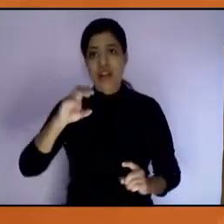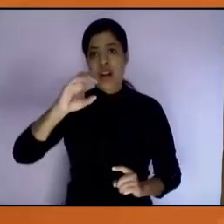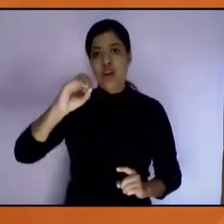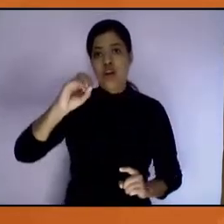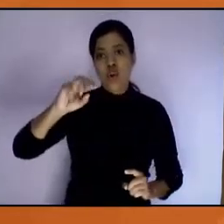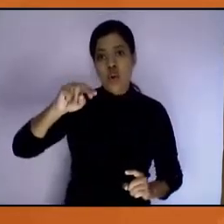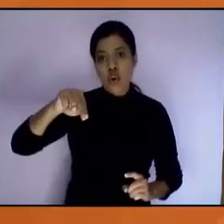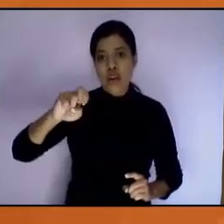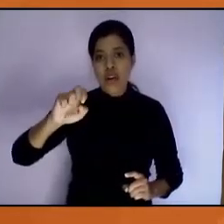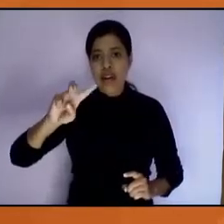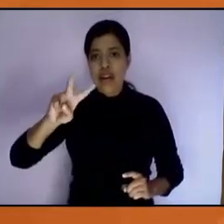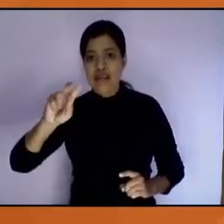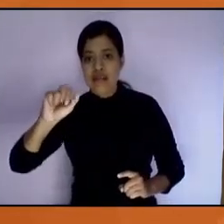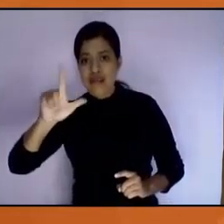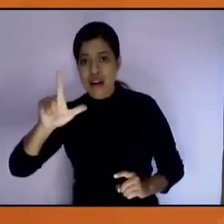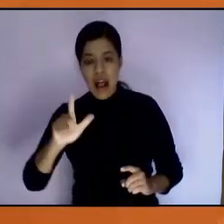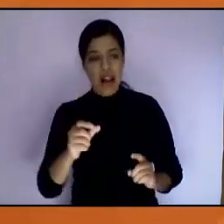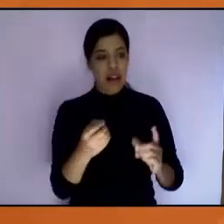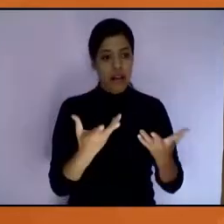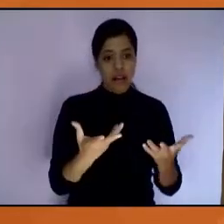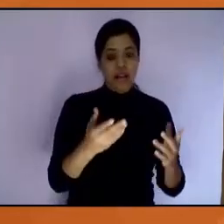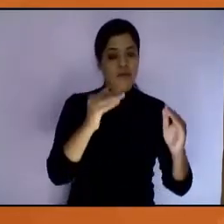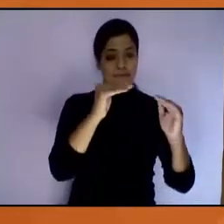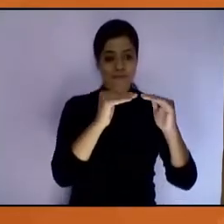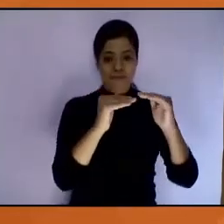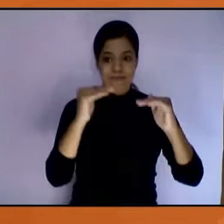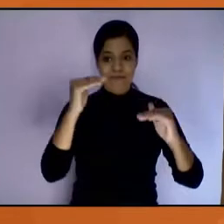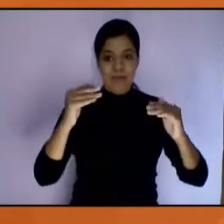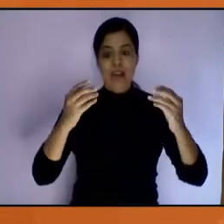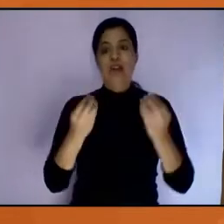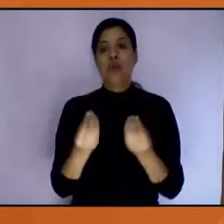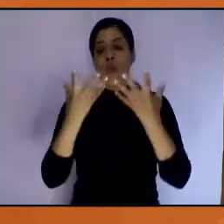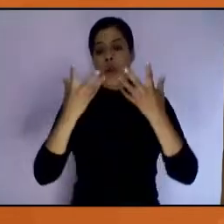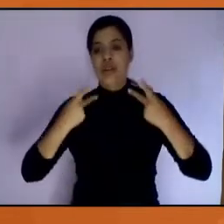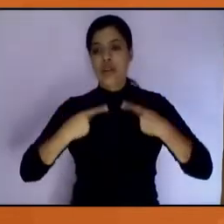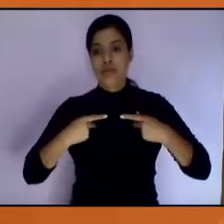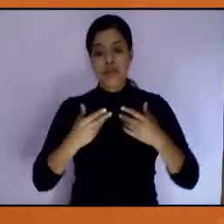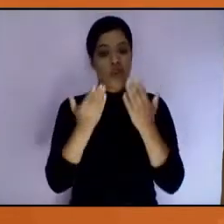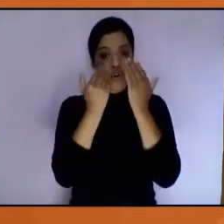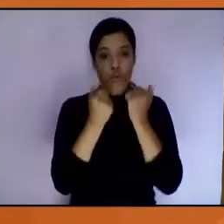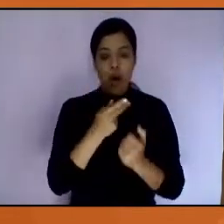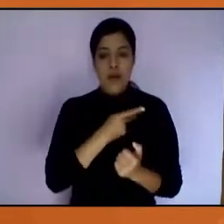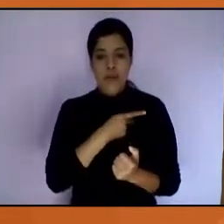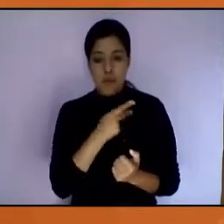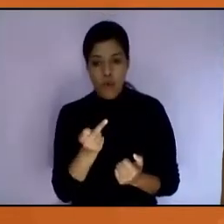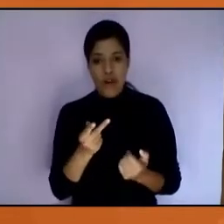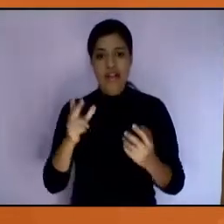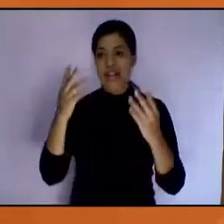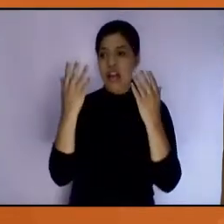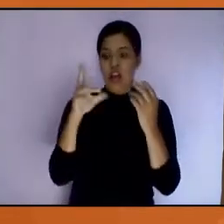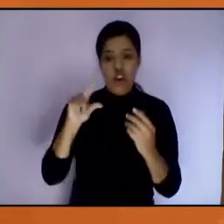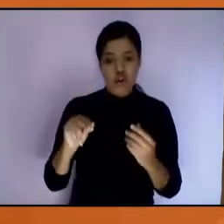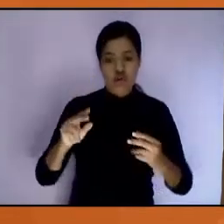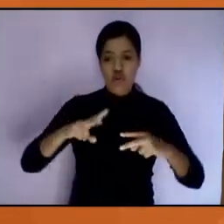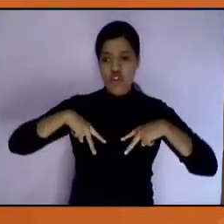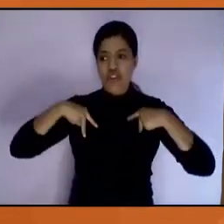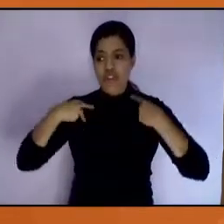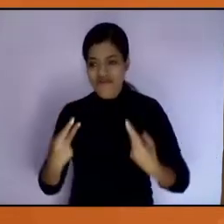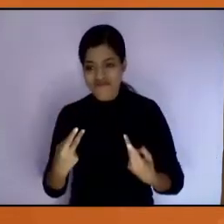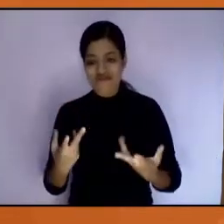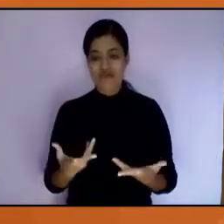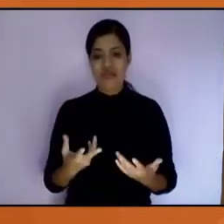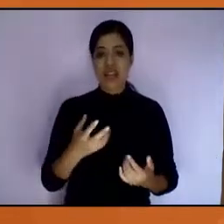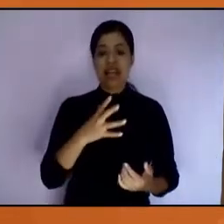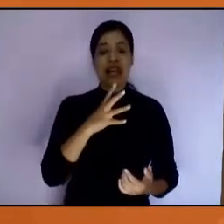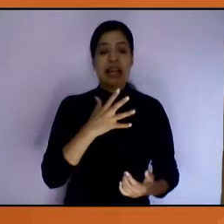con la población que no es pobre y que no tiene, bueno, que está en condiciones de no pobreza y no vulnerabilidad. Es decir, que